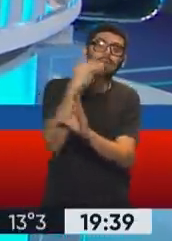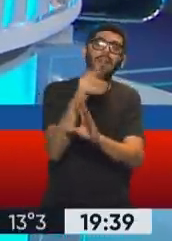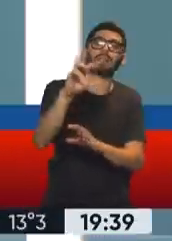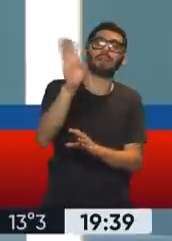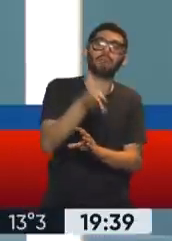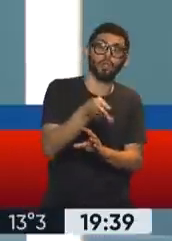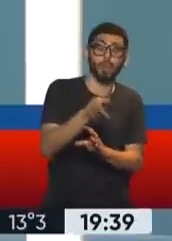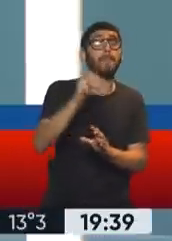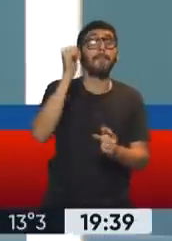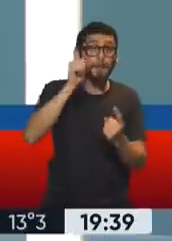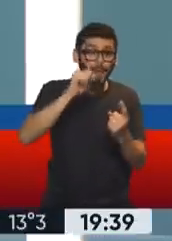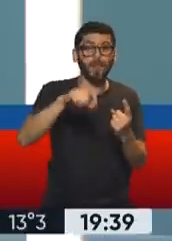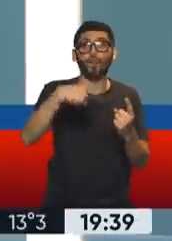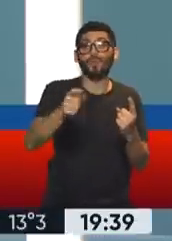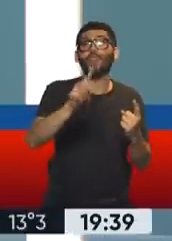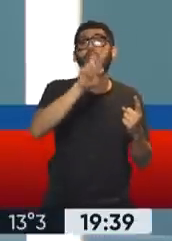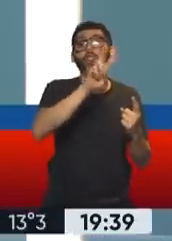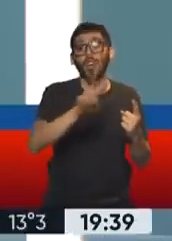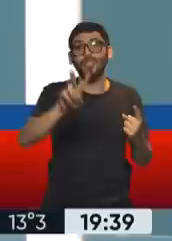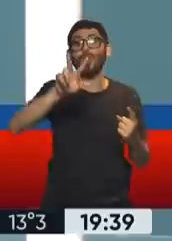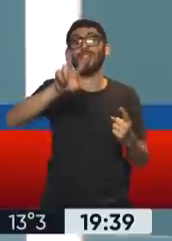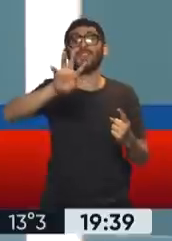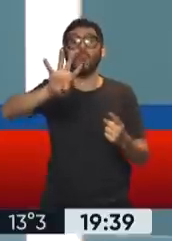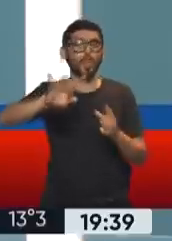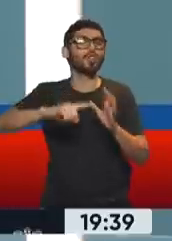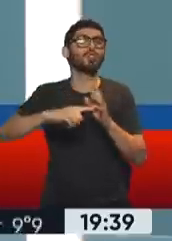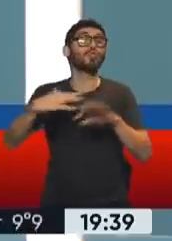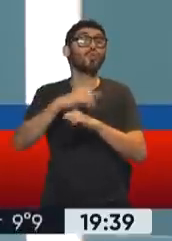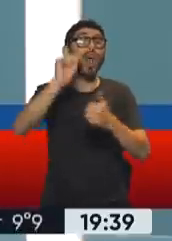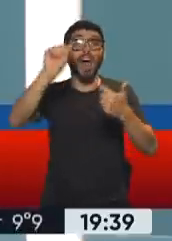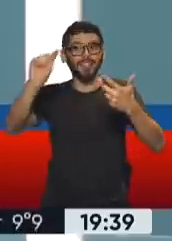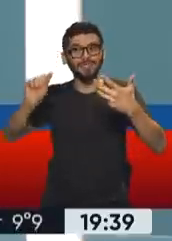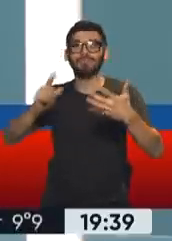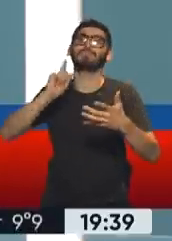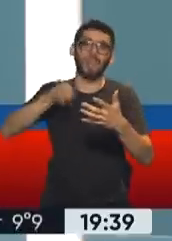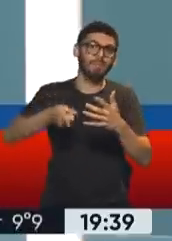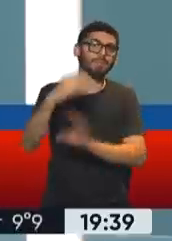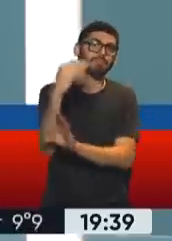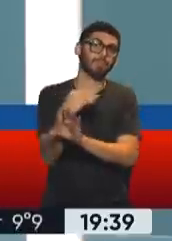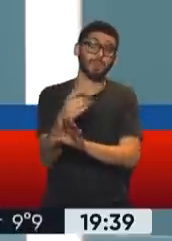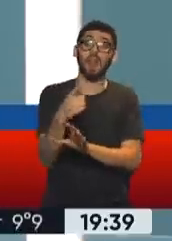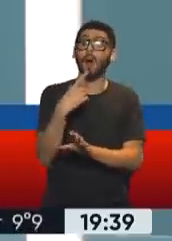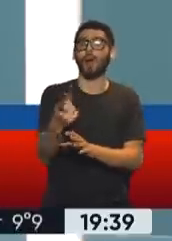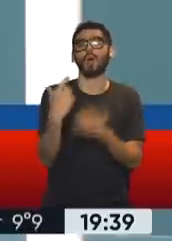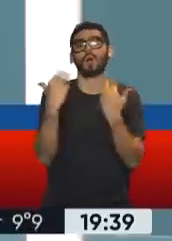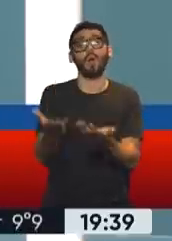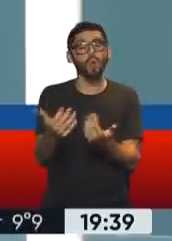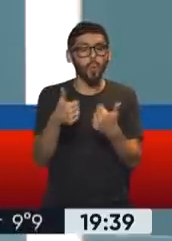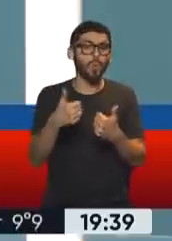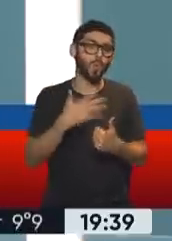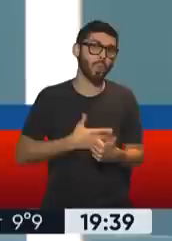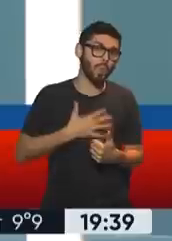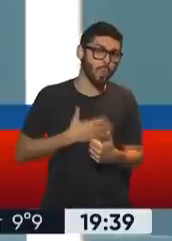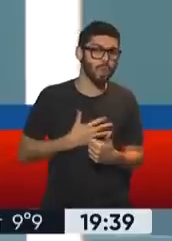234 ciudades de la Argentina. Así que es súper emocionante que tengamos esta posibilidad para hacer,